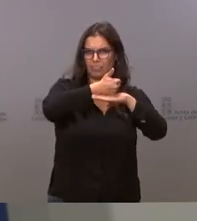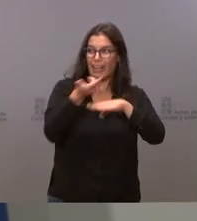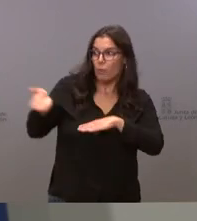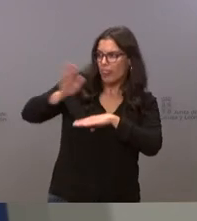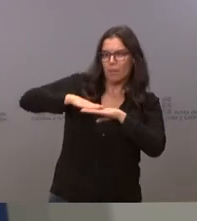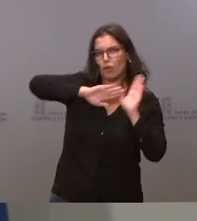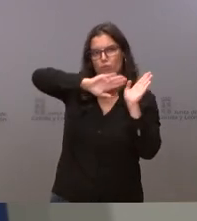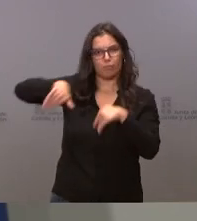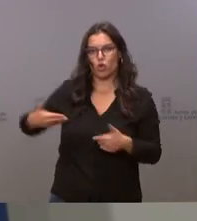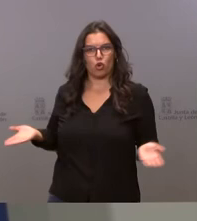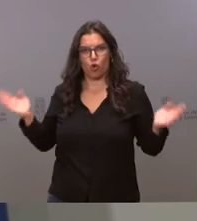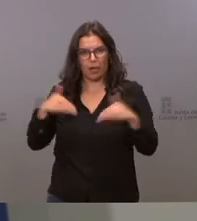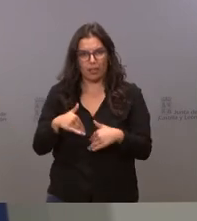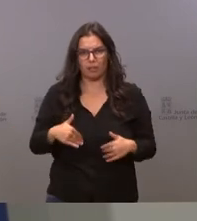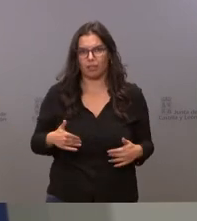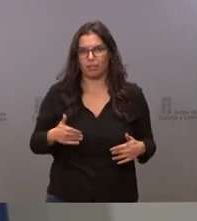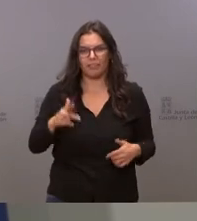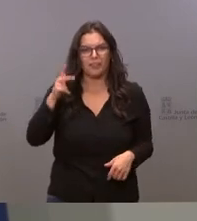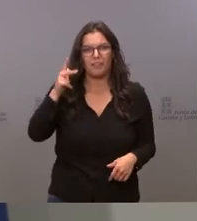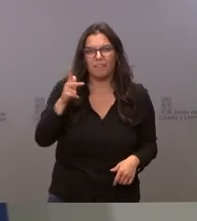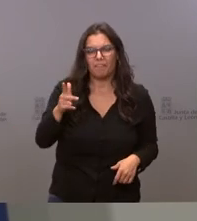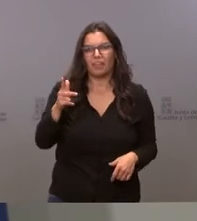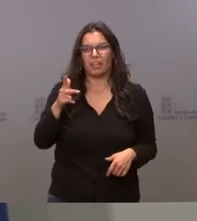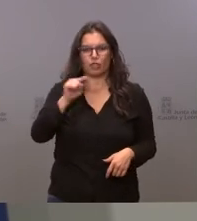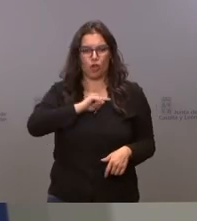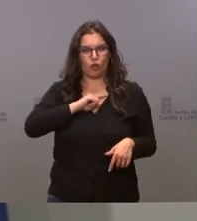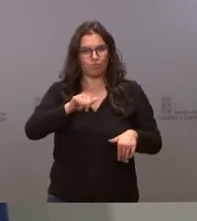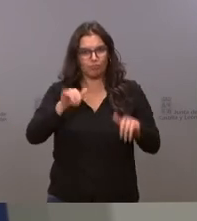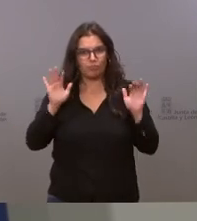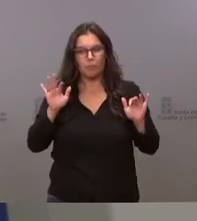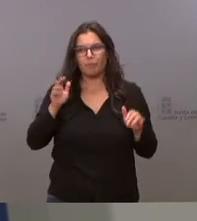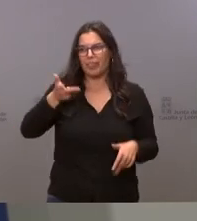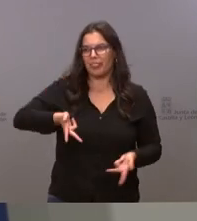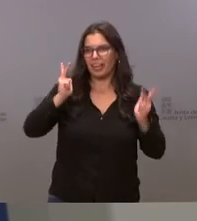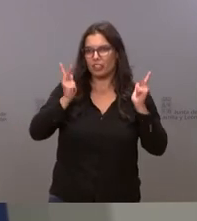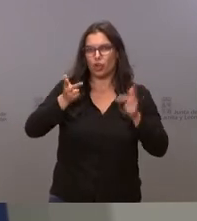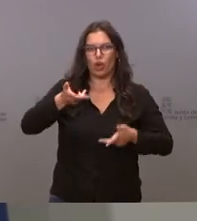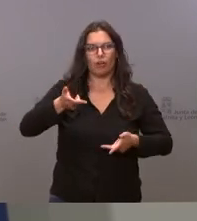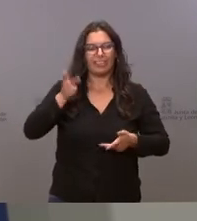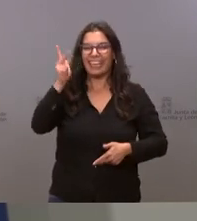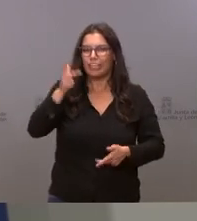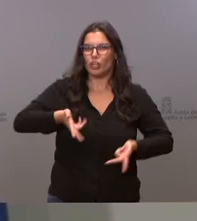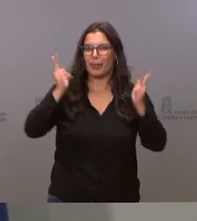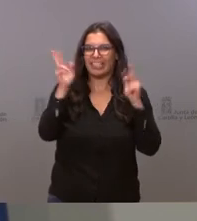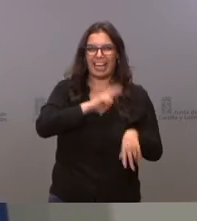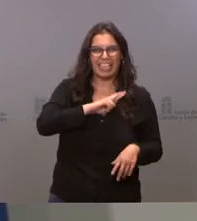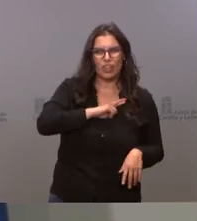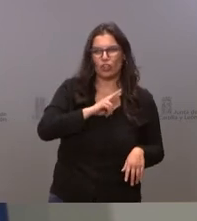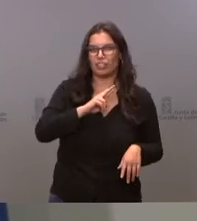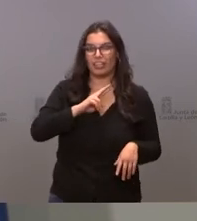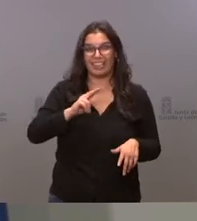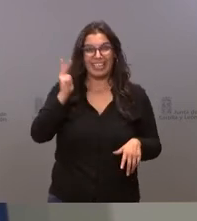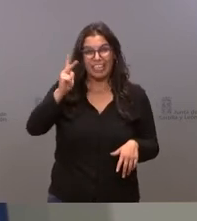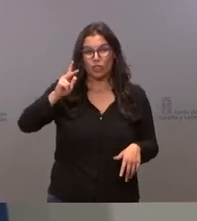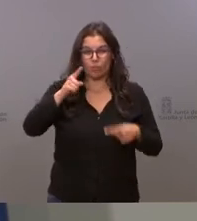el derecho a la persecución de inocencia el derecho a la objeción de conciencia el derecho a la libertad religiosa el derecho todos esos derechos